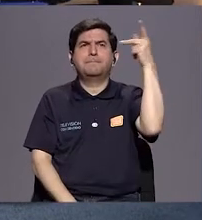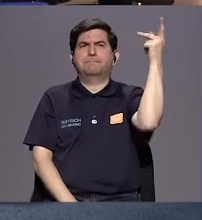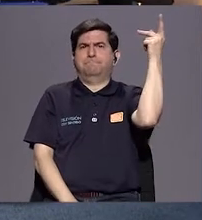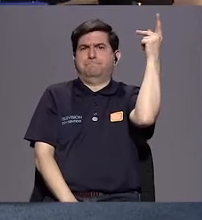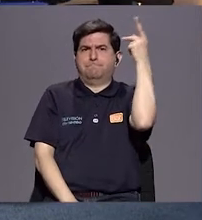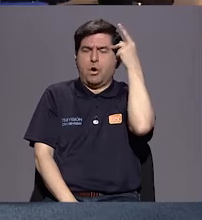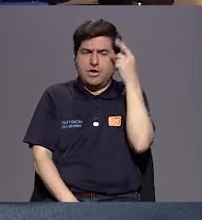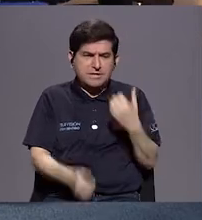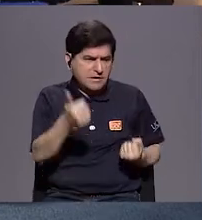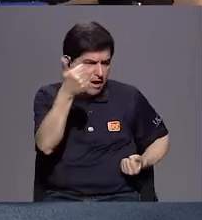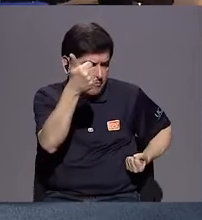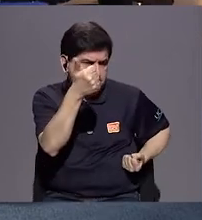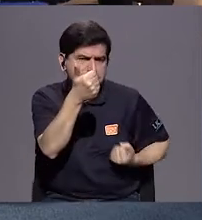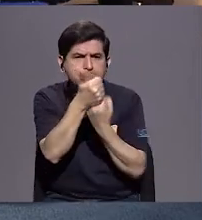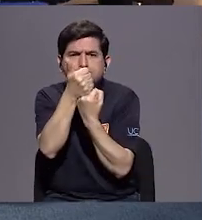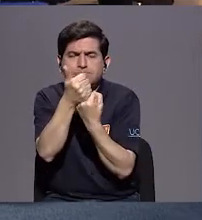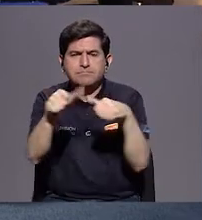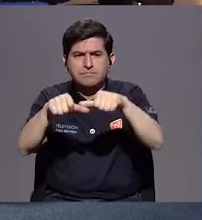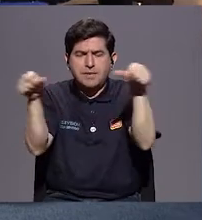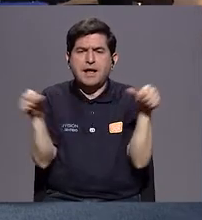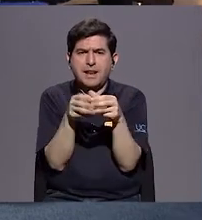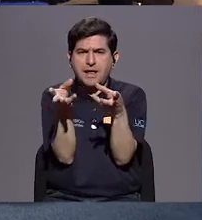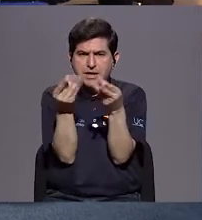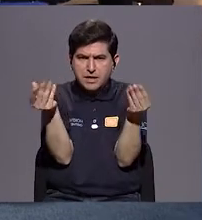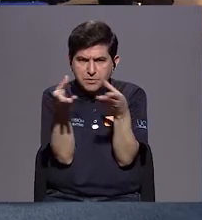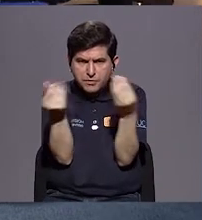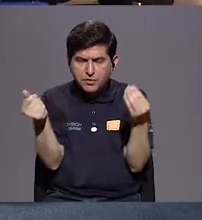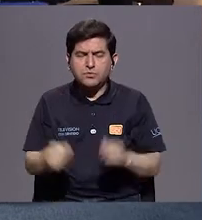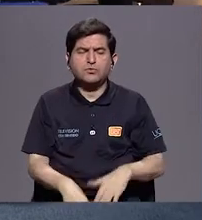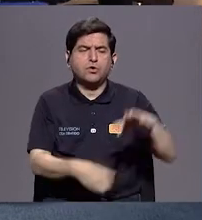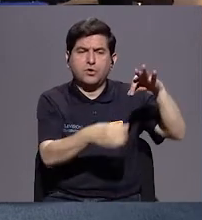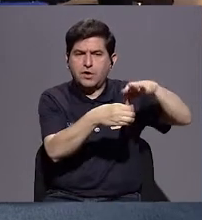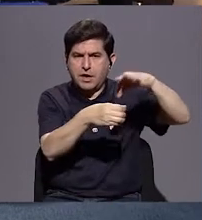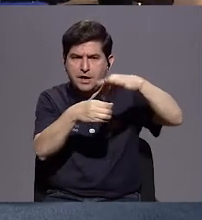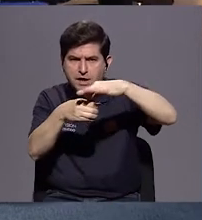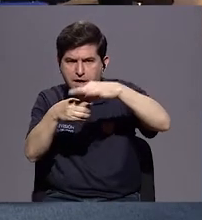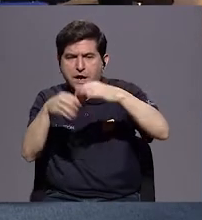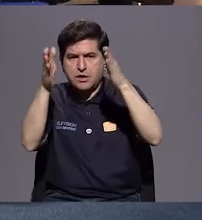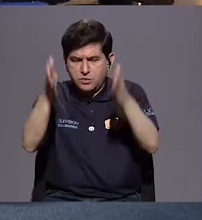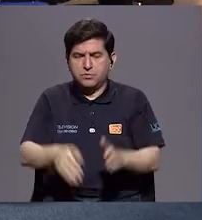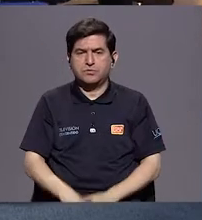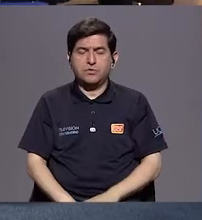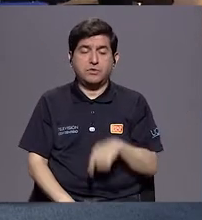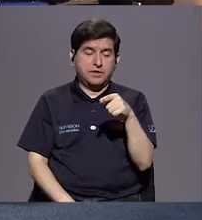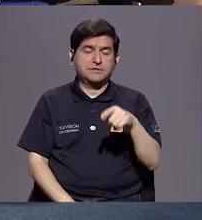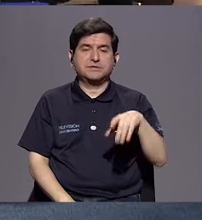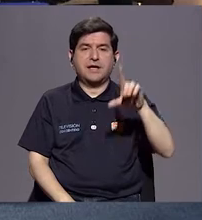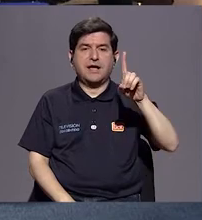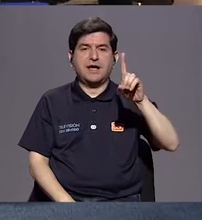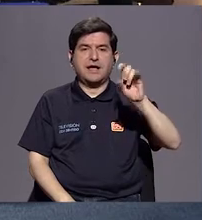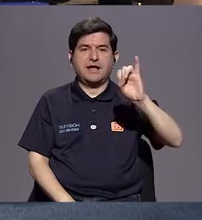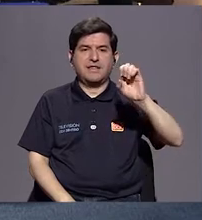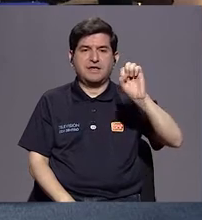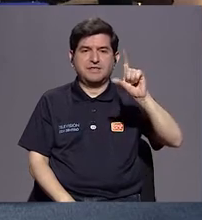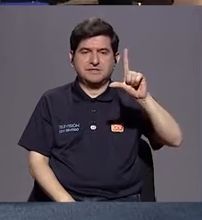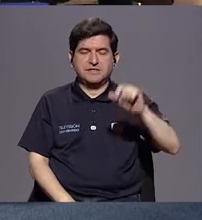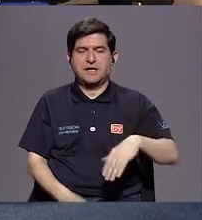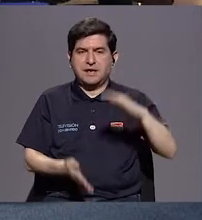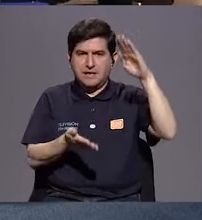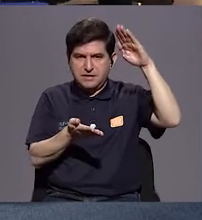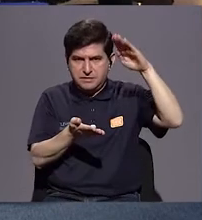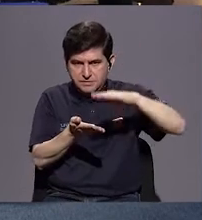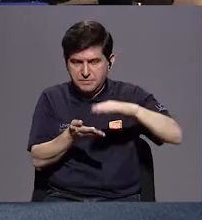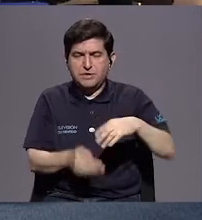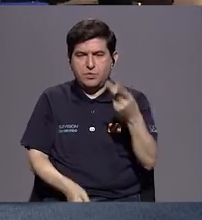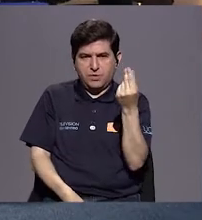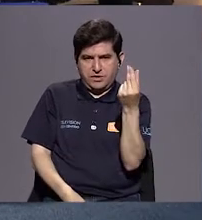de apoyar al sector productivo, al sector agropecuario, haciendo que el diésel tenga un precio menor y un